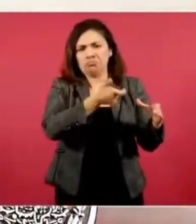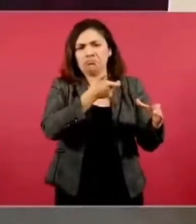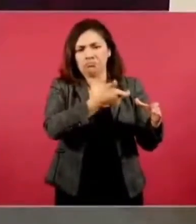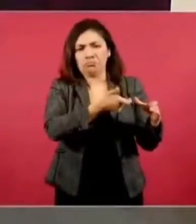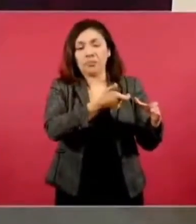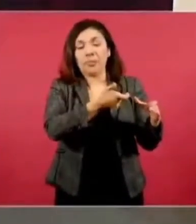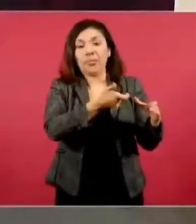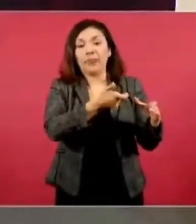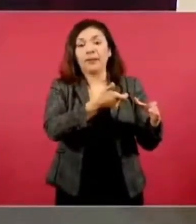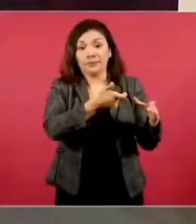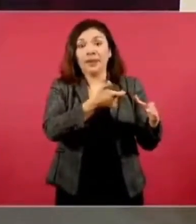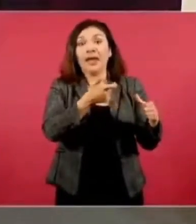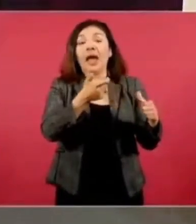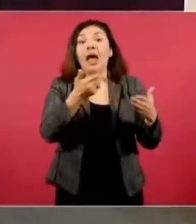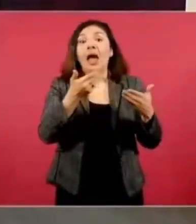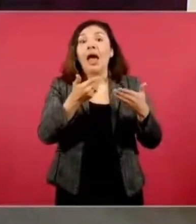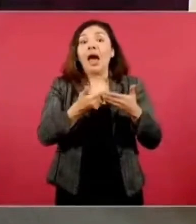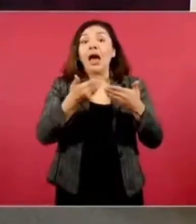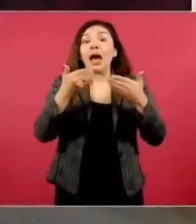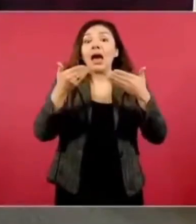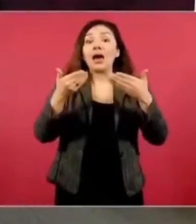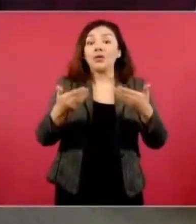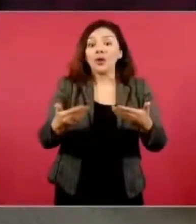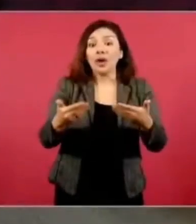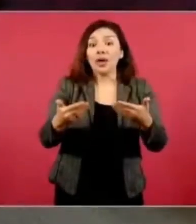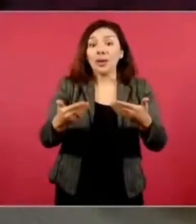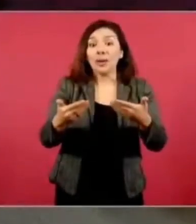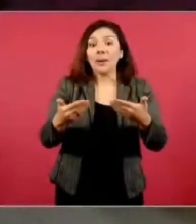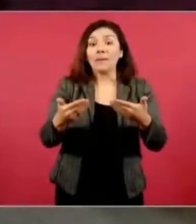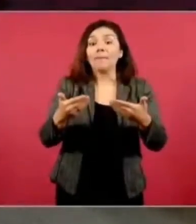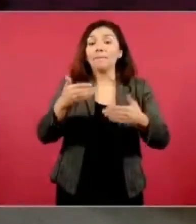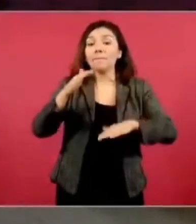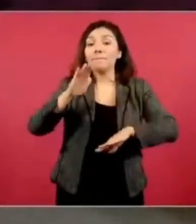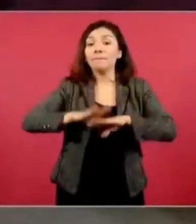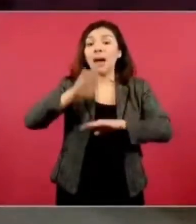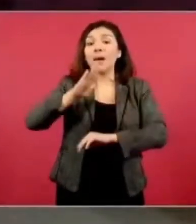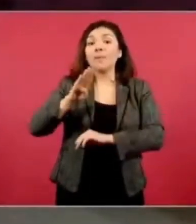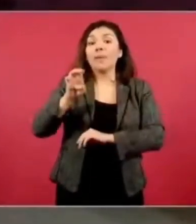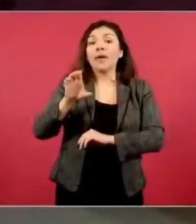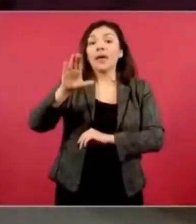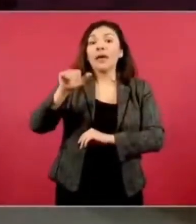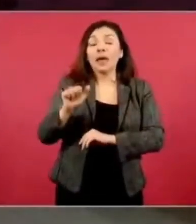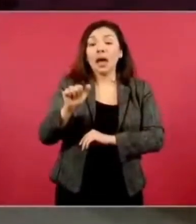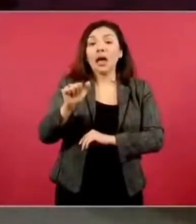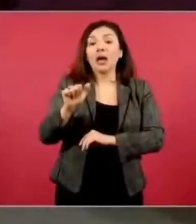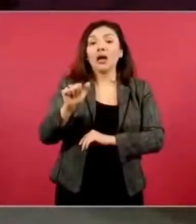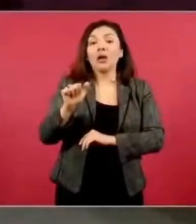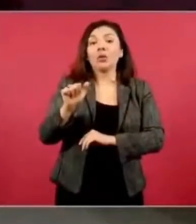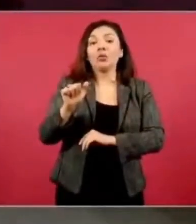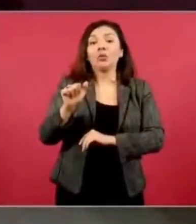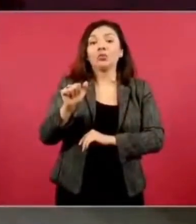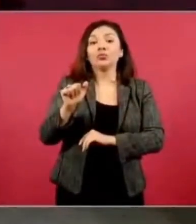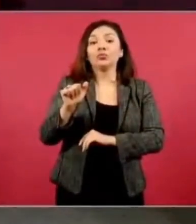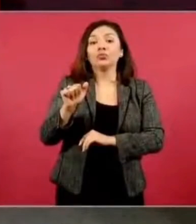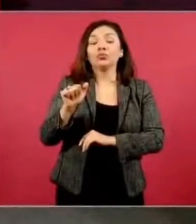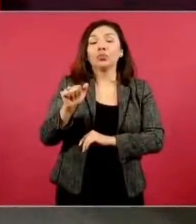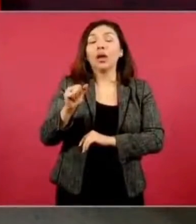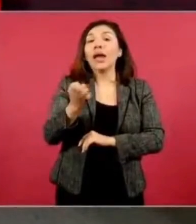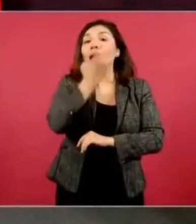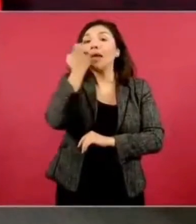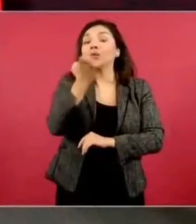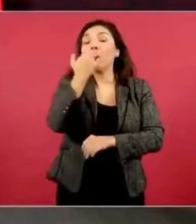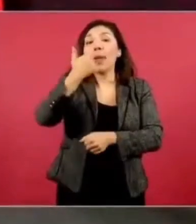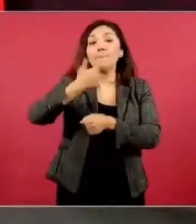ahora van a recibir becas sólo para primaria,